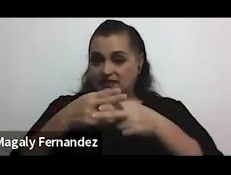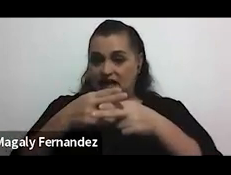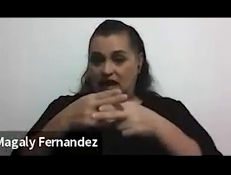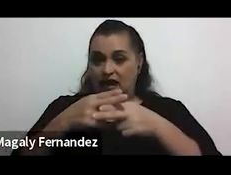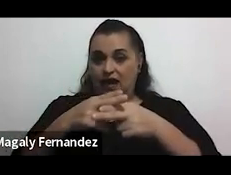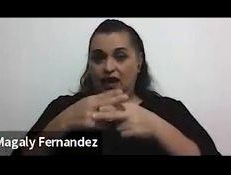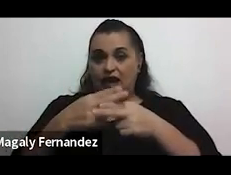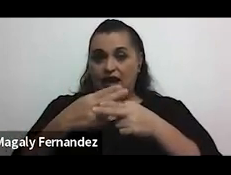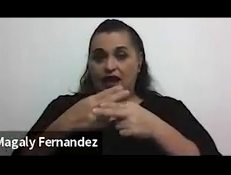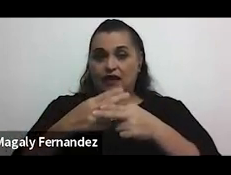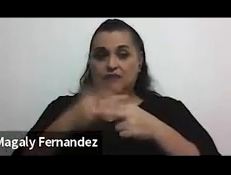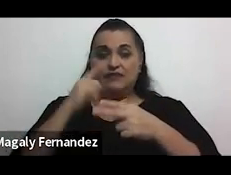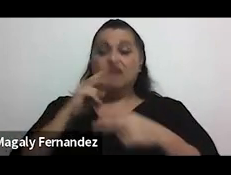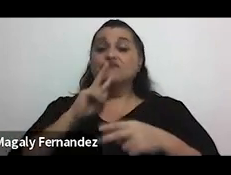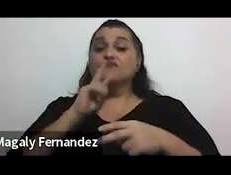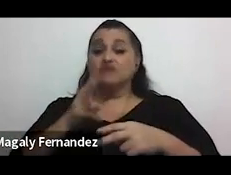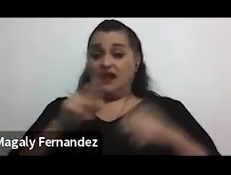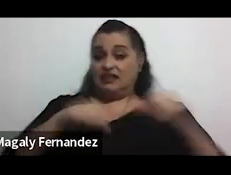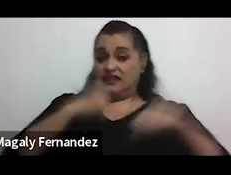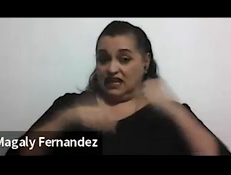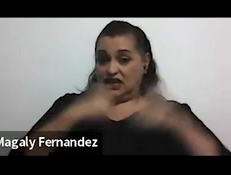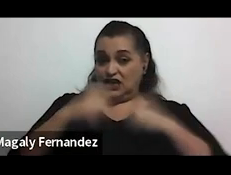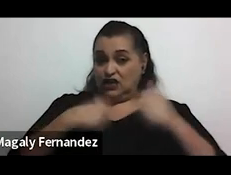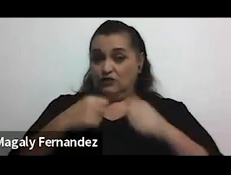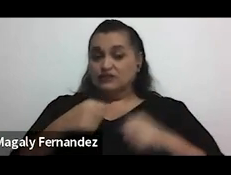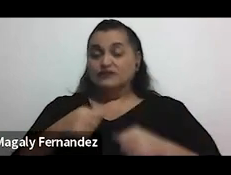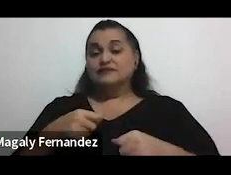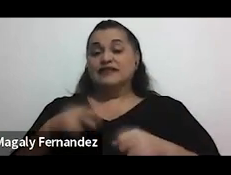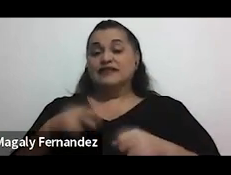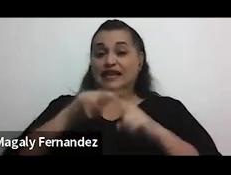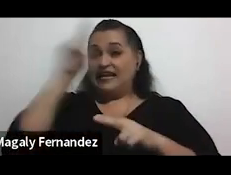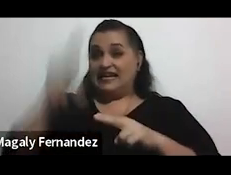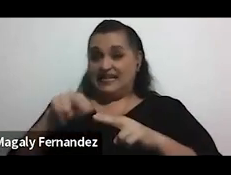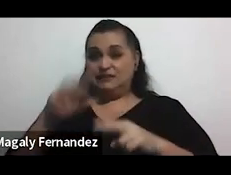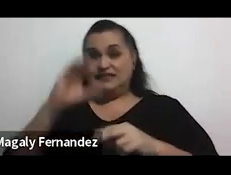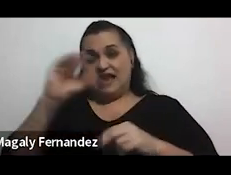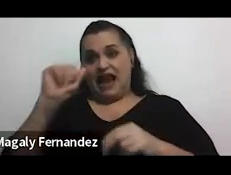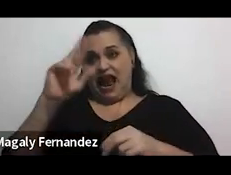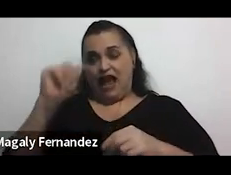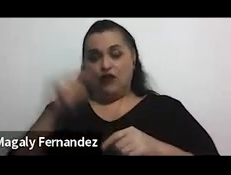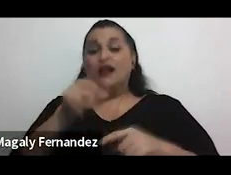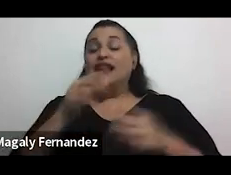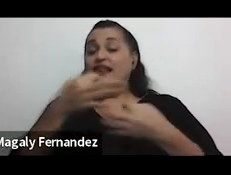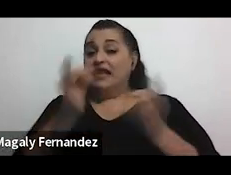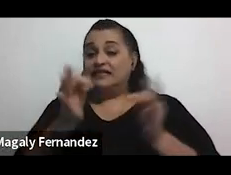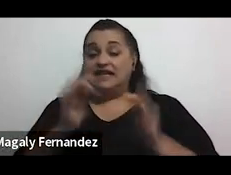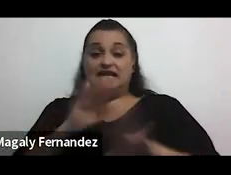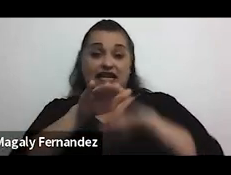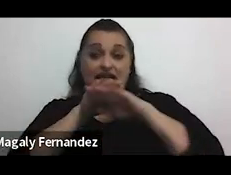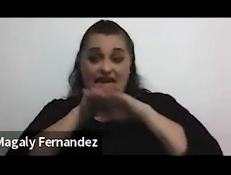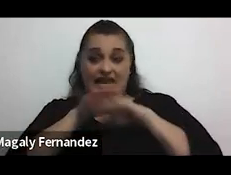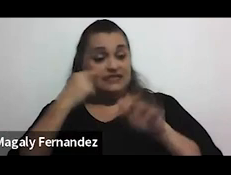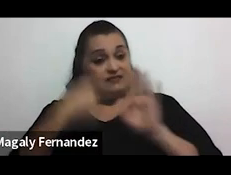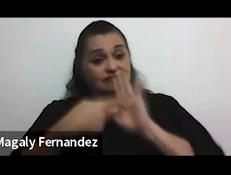Theater a Christmas Carol esto es un taller de inglés donde ponemos en escena